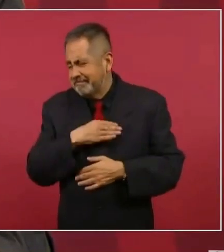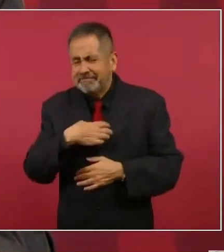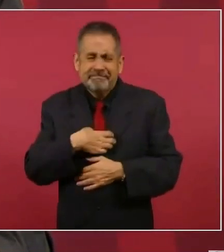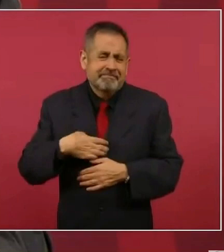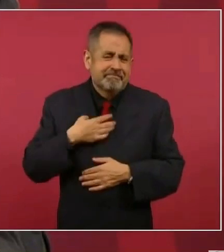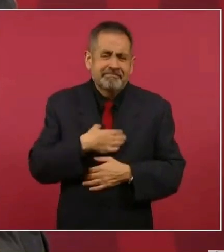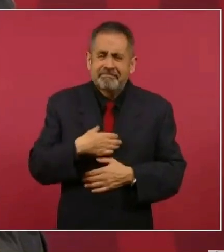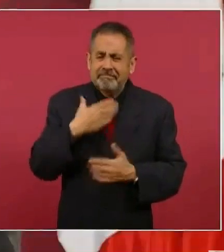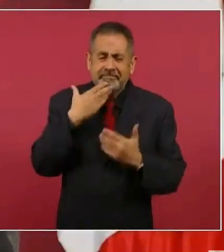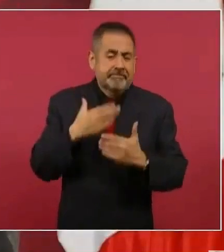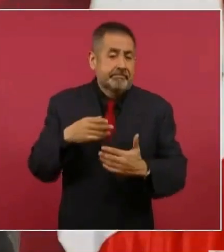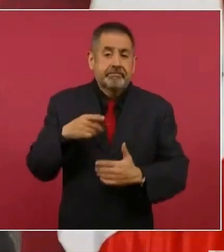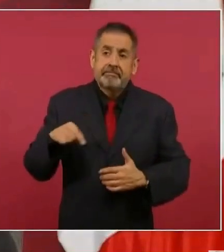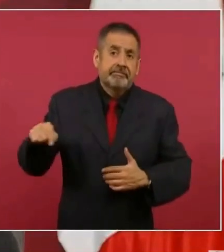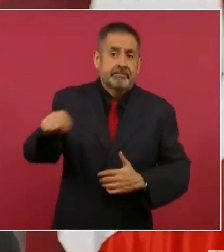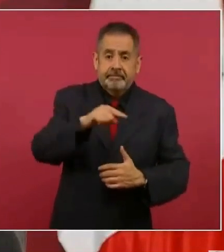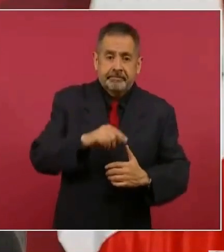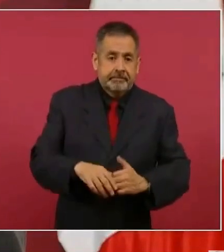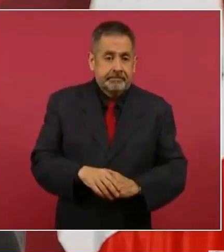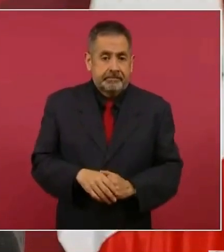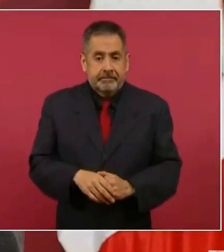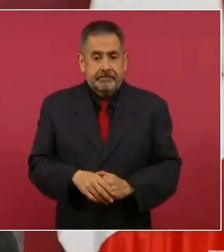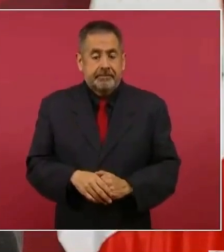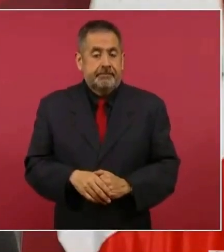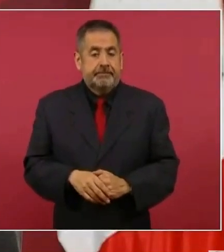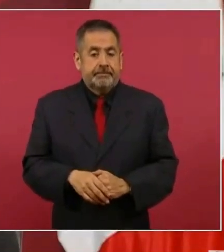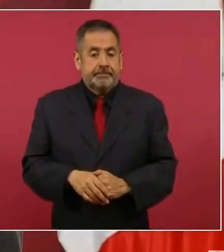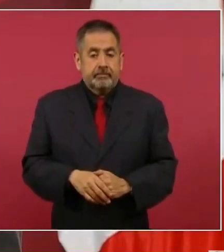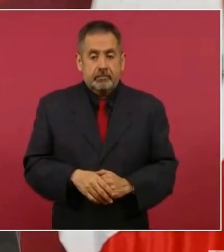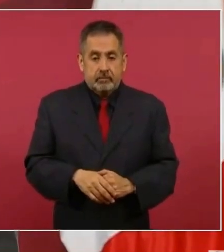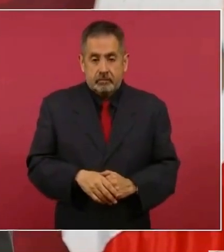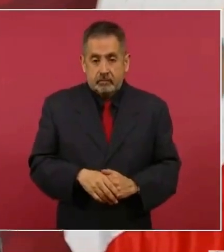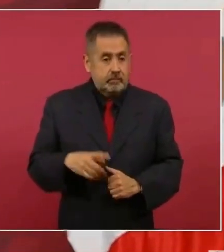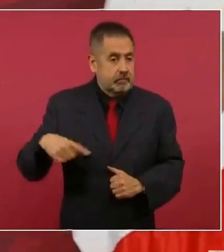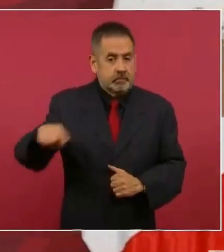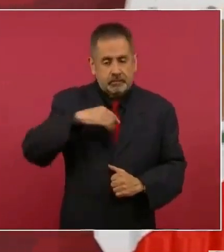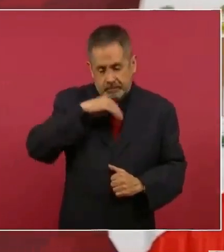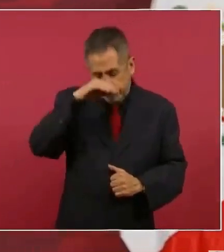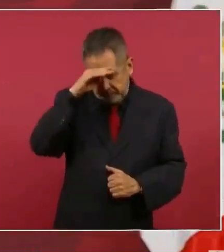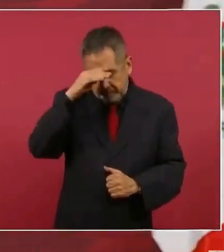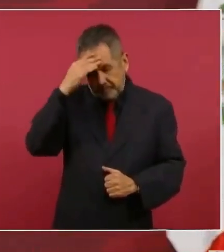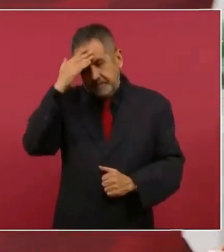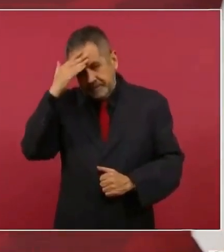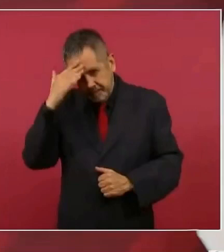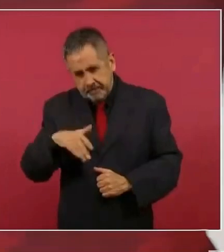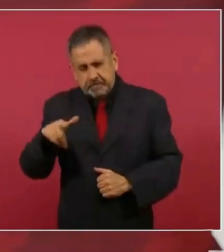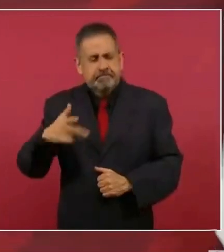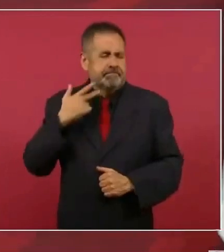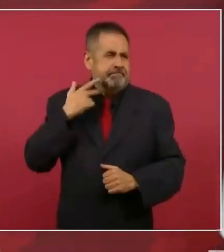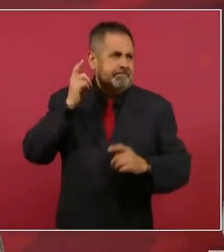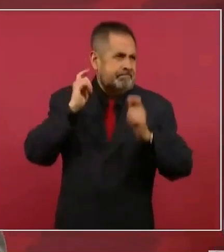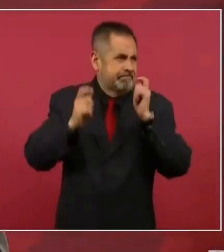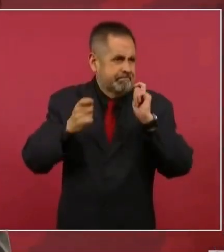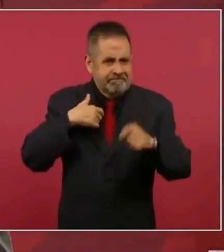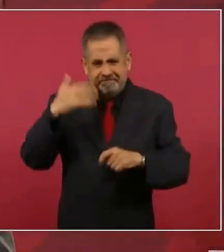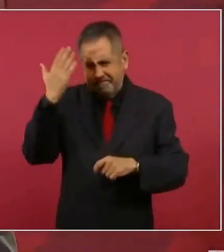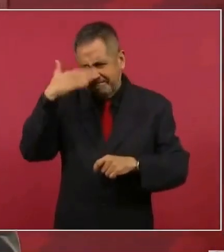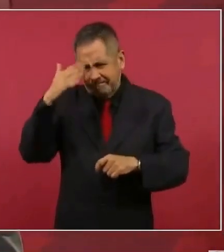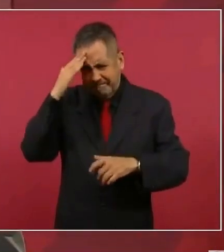muy consciente, muy politizada de